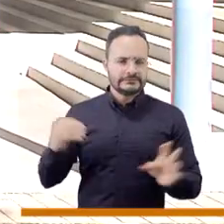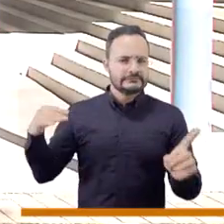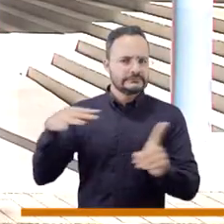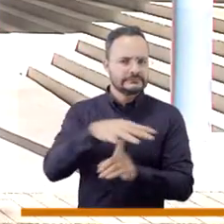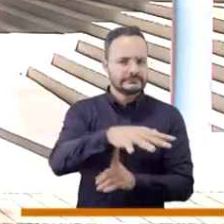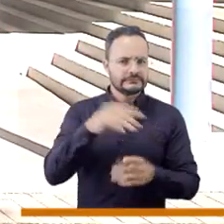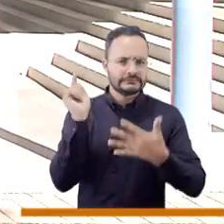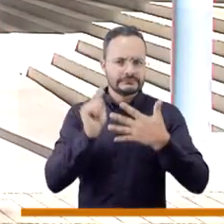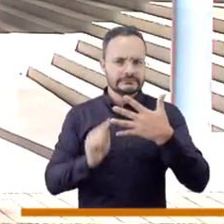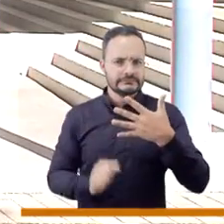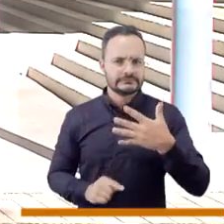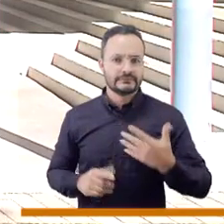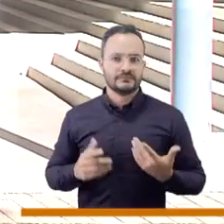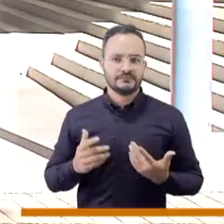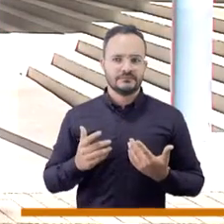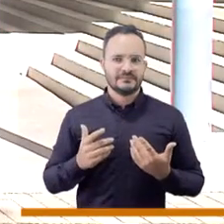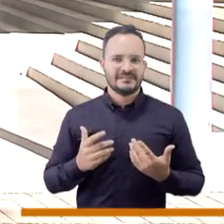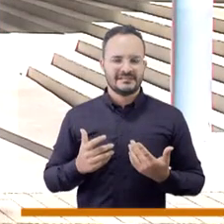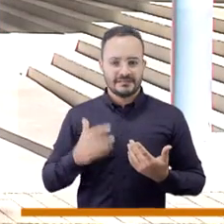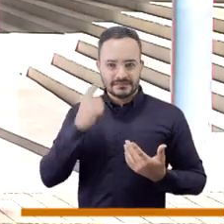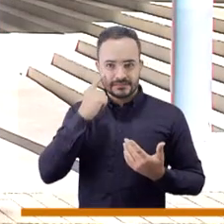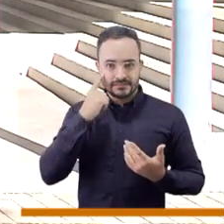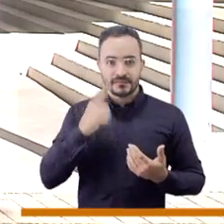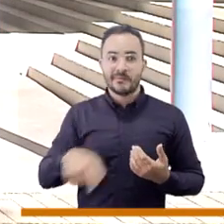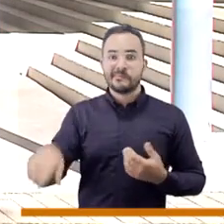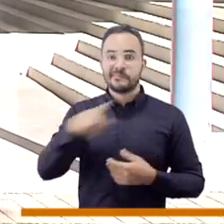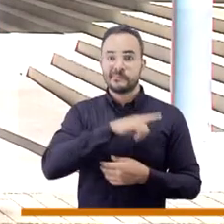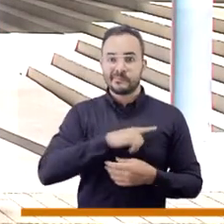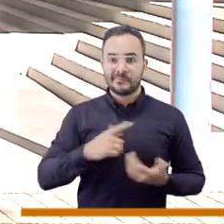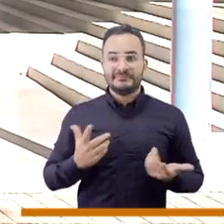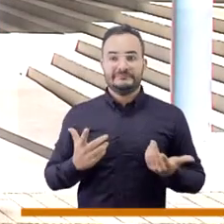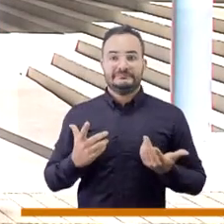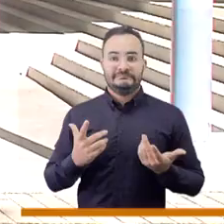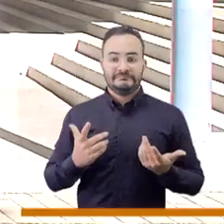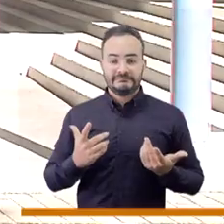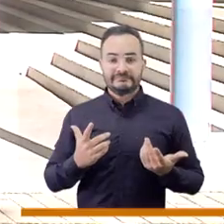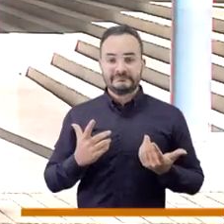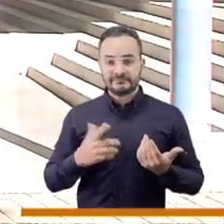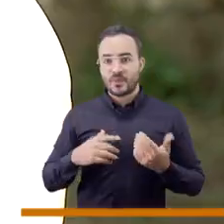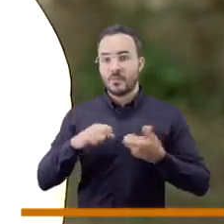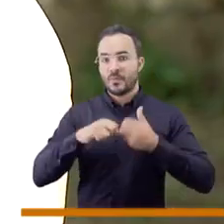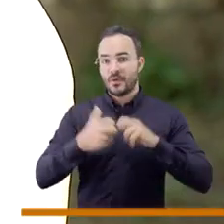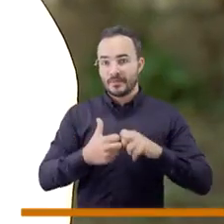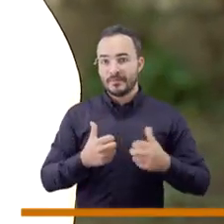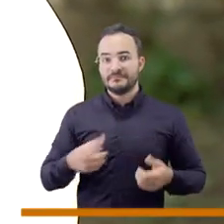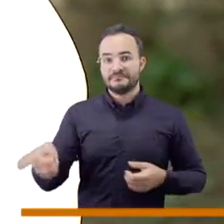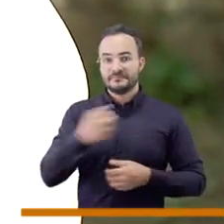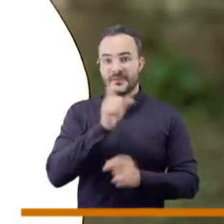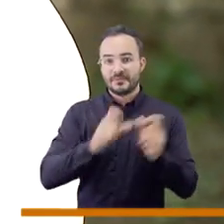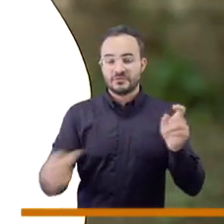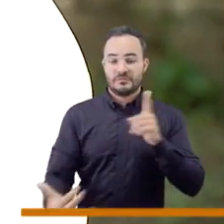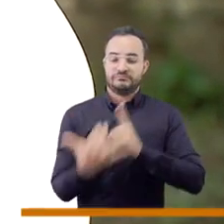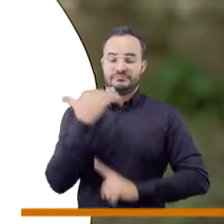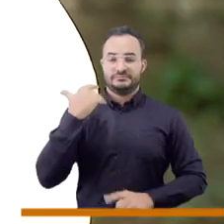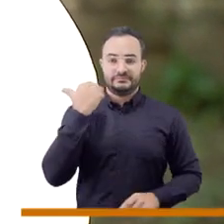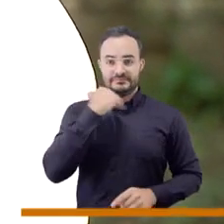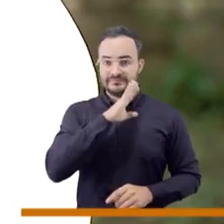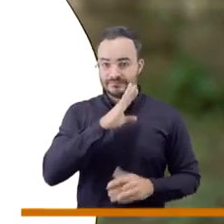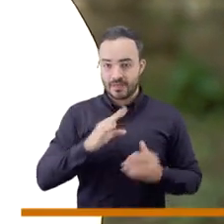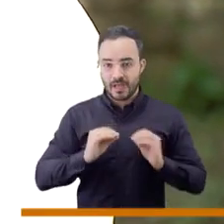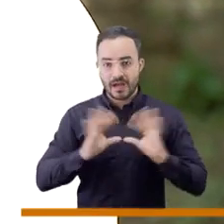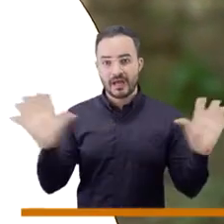habitante de calle para las arcas de estos locos que se llenan de dinero con los pulmones de estos muchachos. O sea,